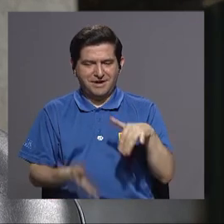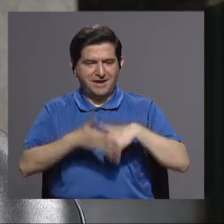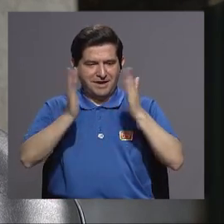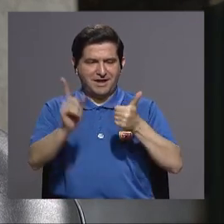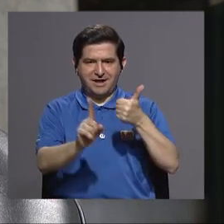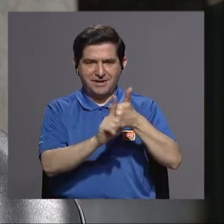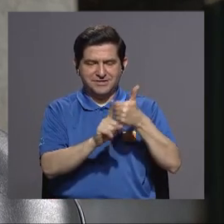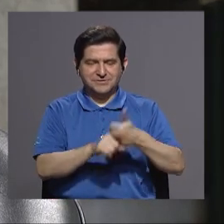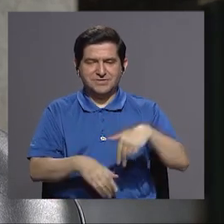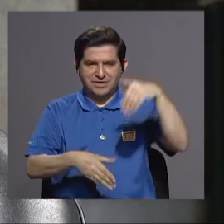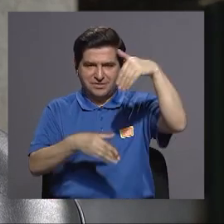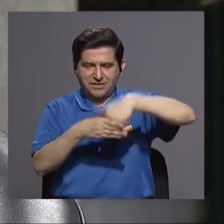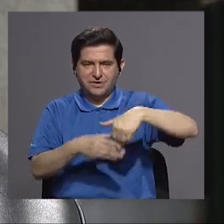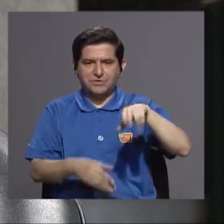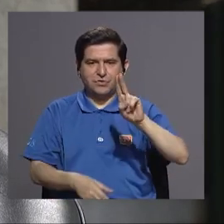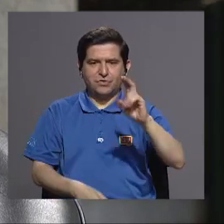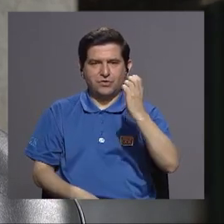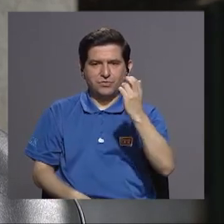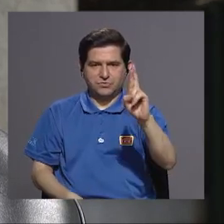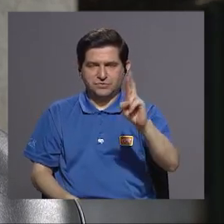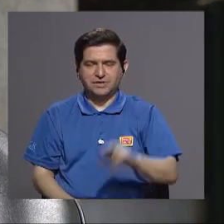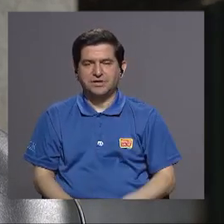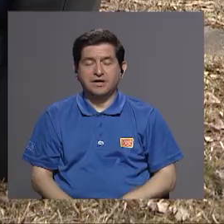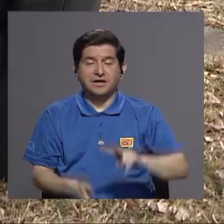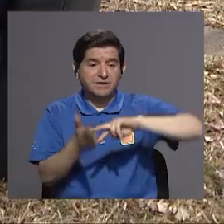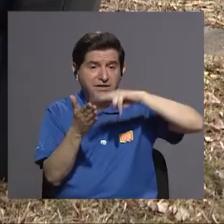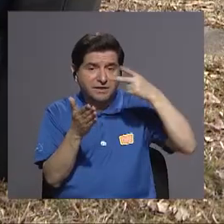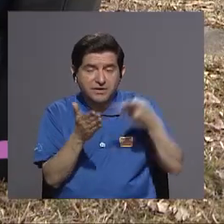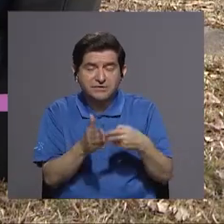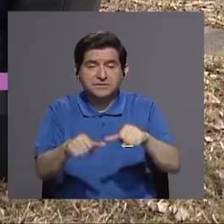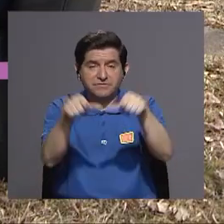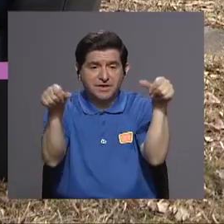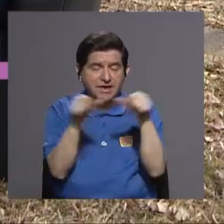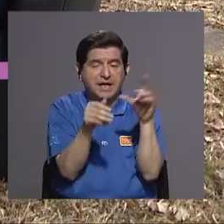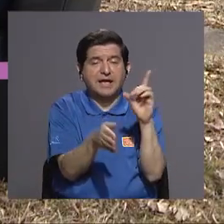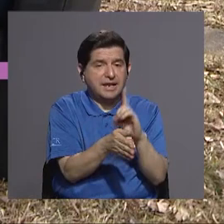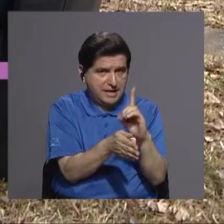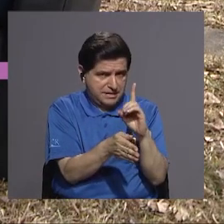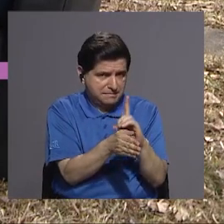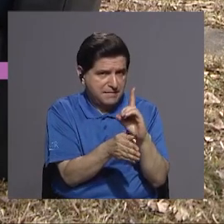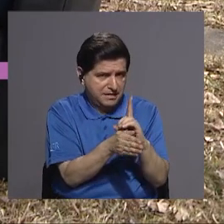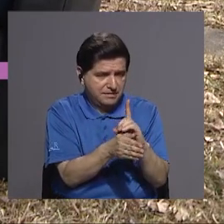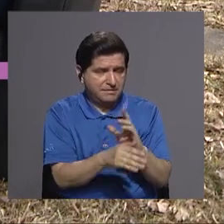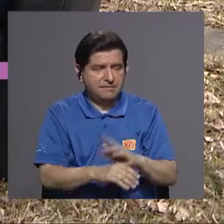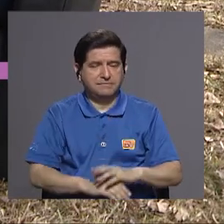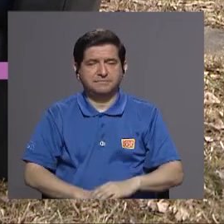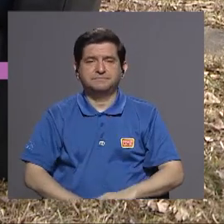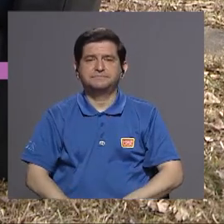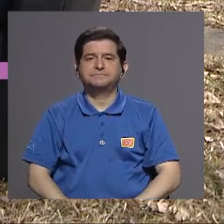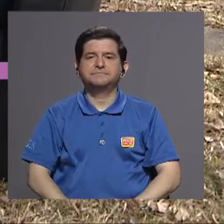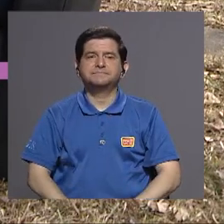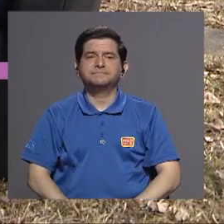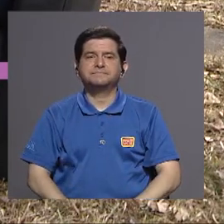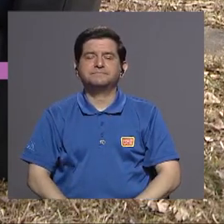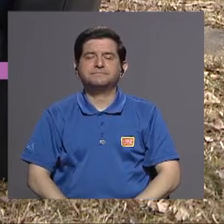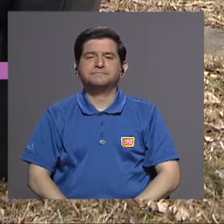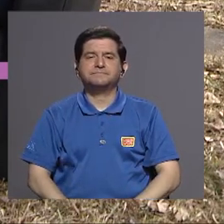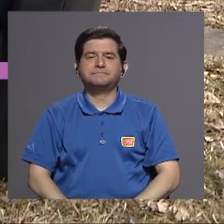estudiantes de la universidad costa rica en la parte del área médica del área de medicina entonces